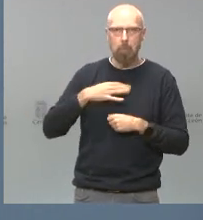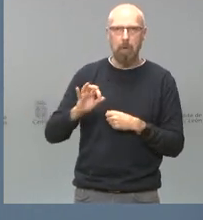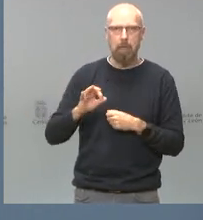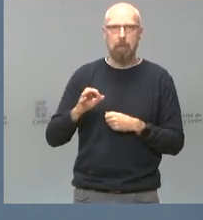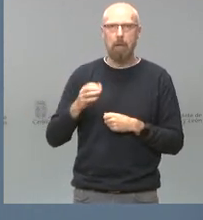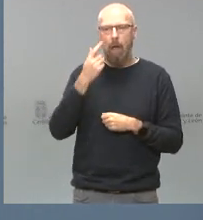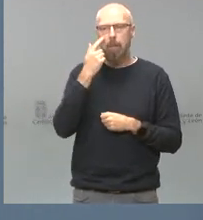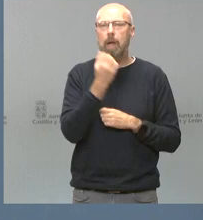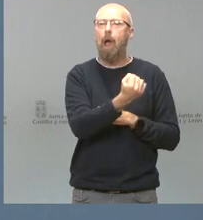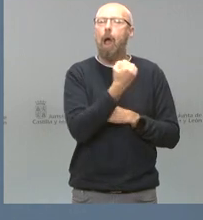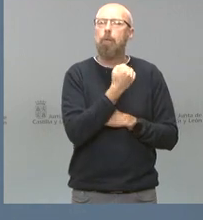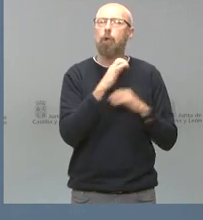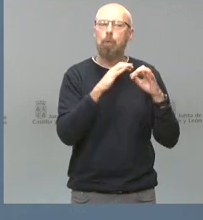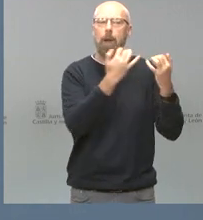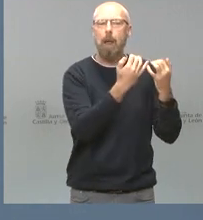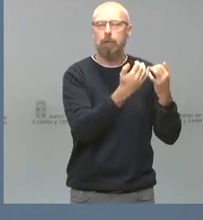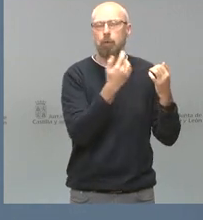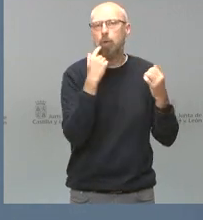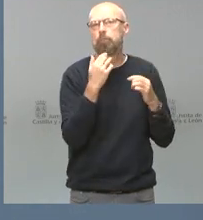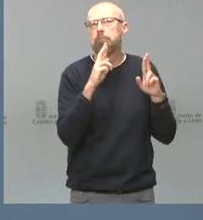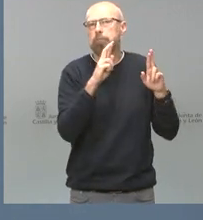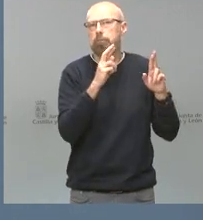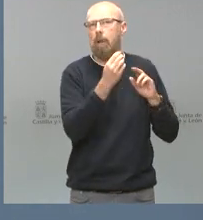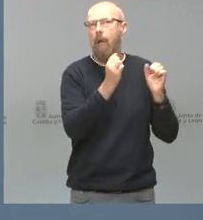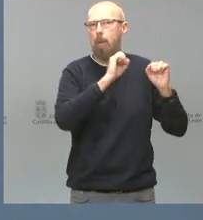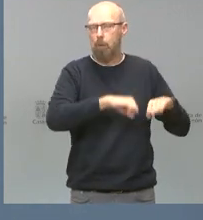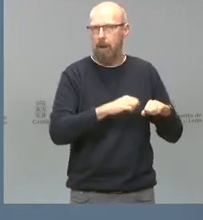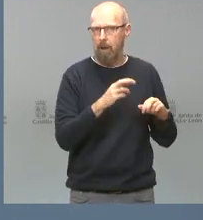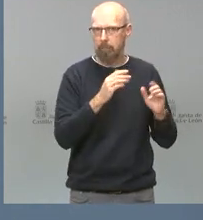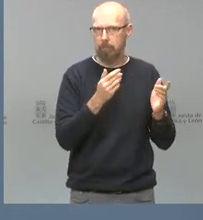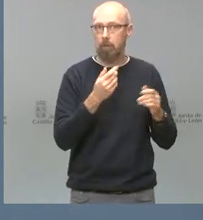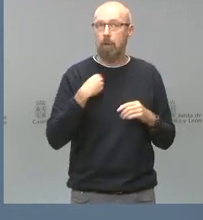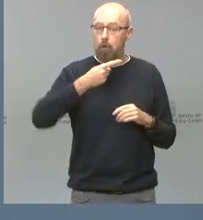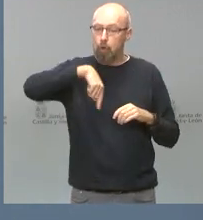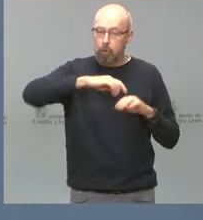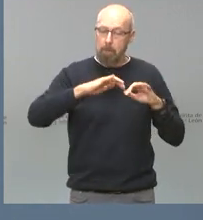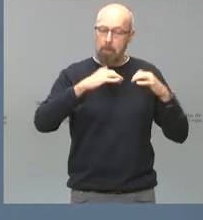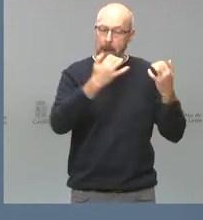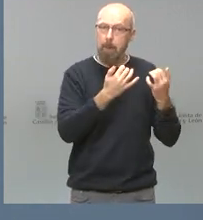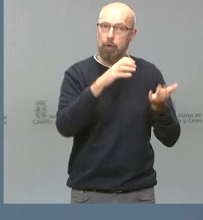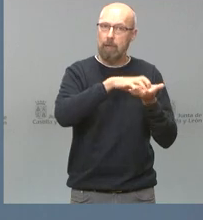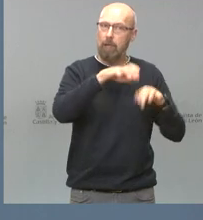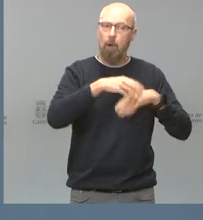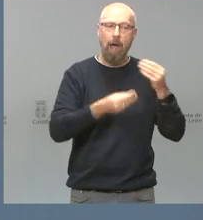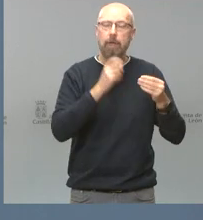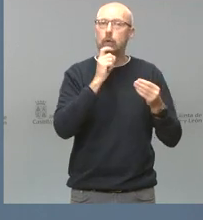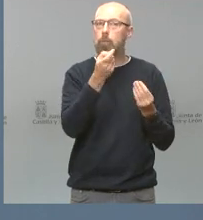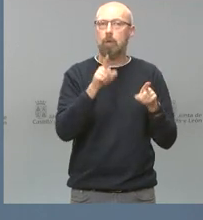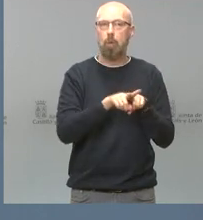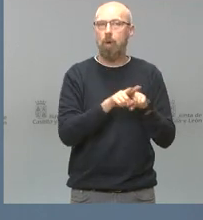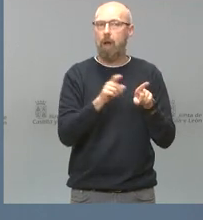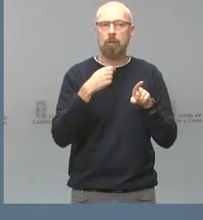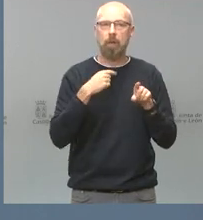su aprobación. Yo creo que además en el Parlamento de Castilla y León se hace lo que tiene que hacerse, que es aprobar un presupuesto, debatirse sobre los problemas reales de las personas